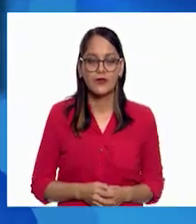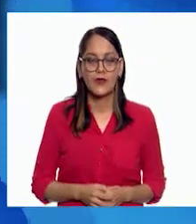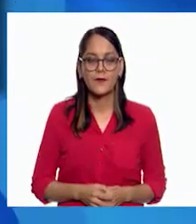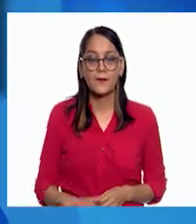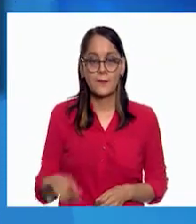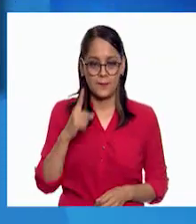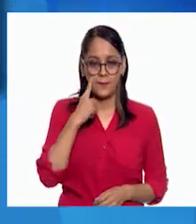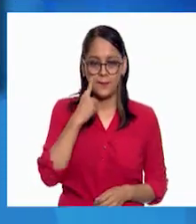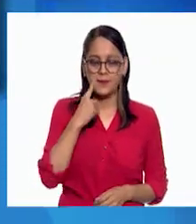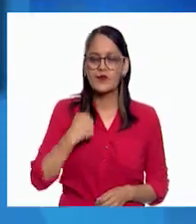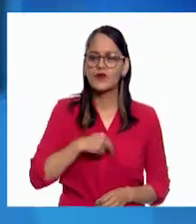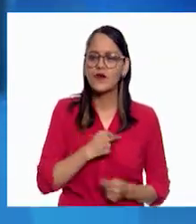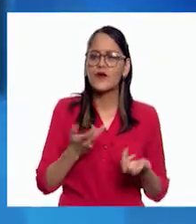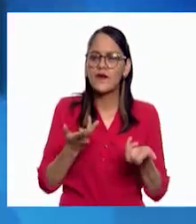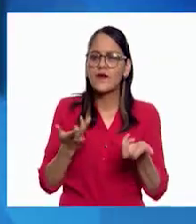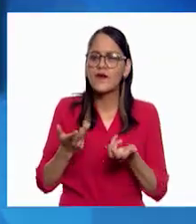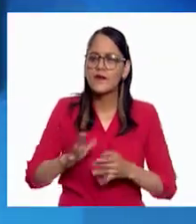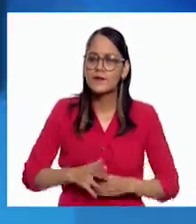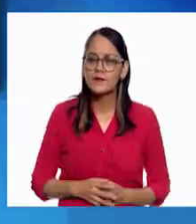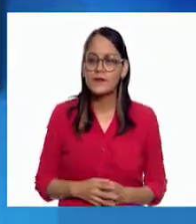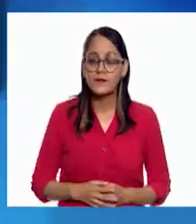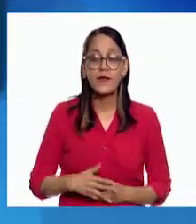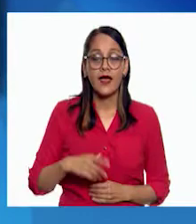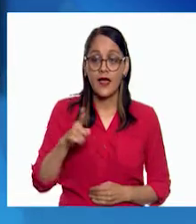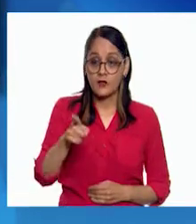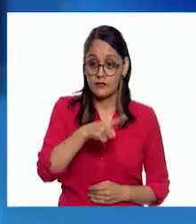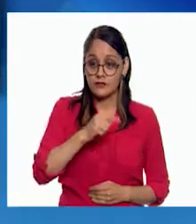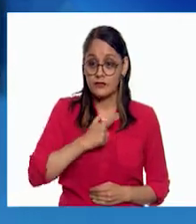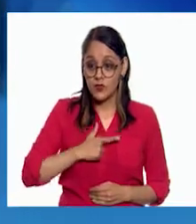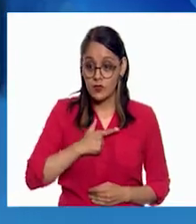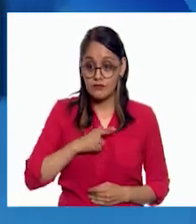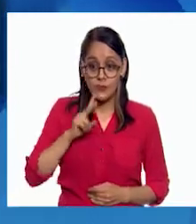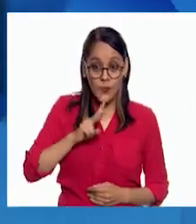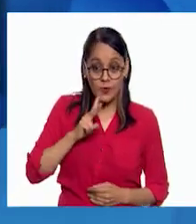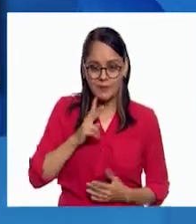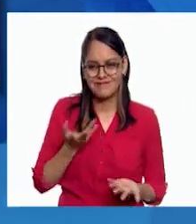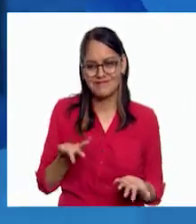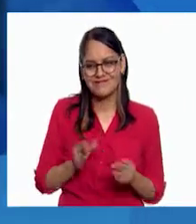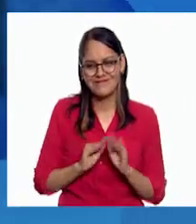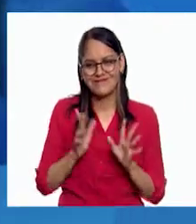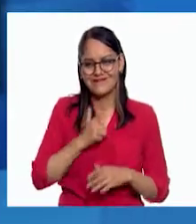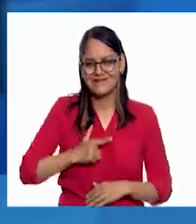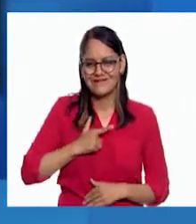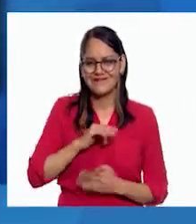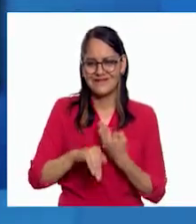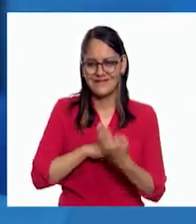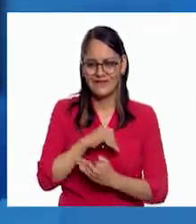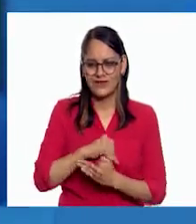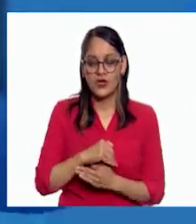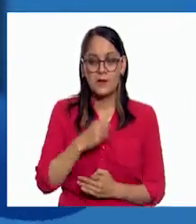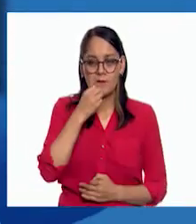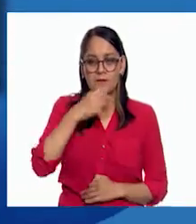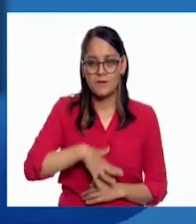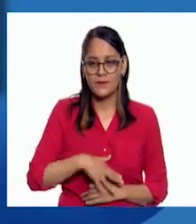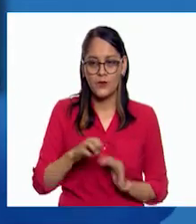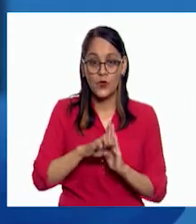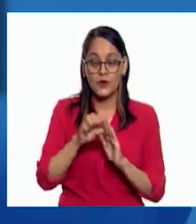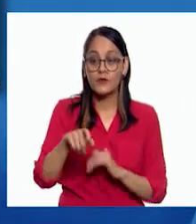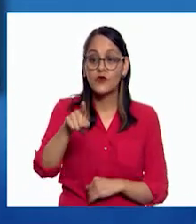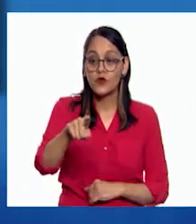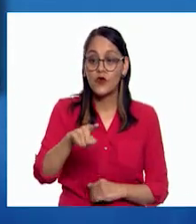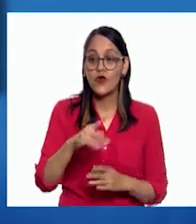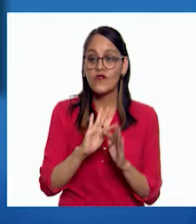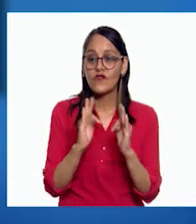Mira lo que podemos hacer. ¿A quién no le gustan los desafíos? Es fantástico. Por ejemplo, construir